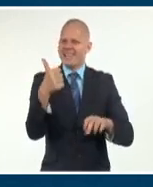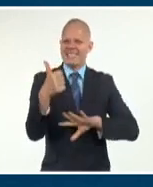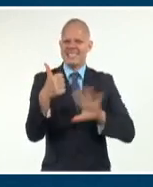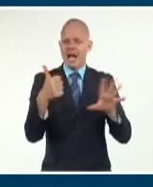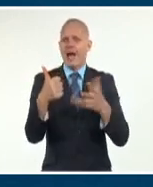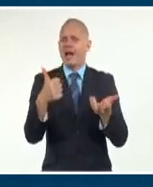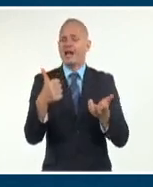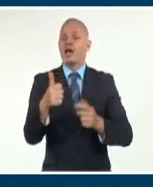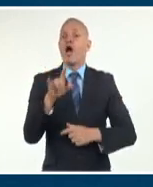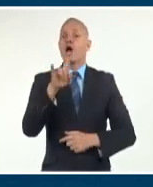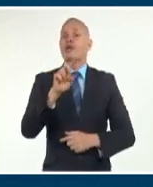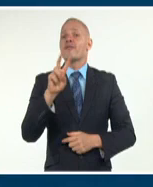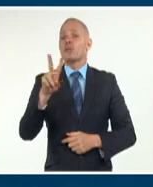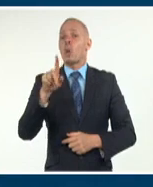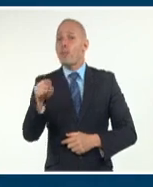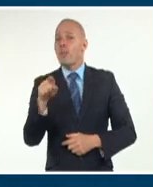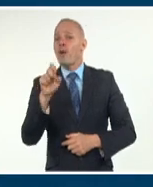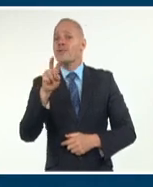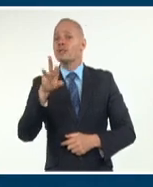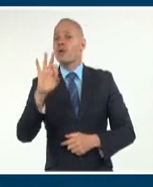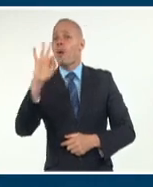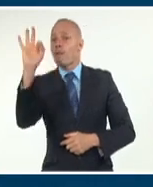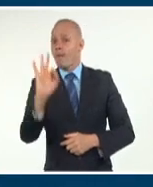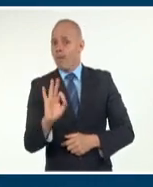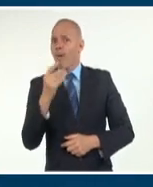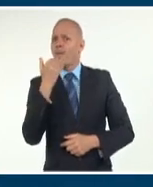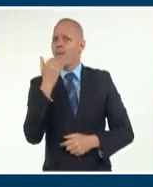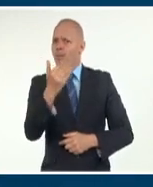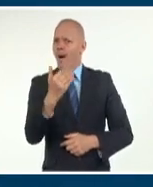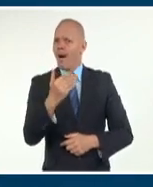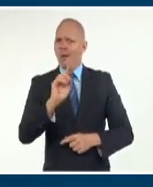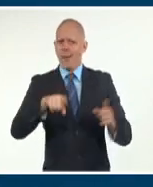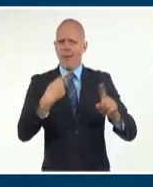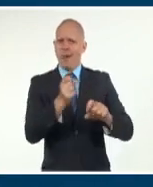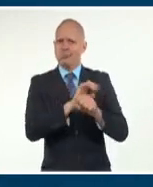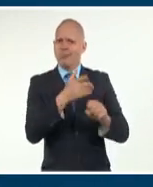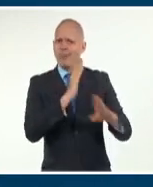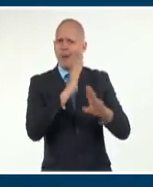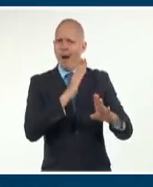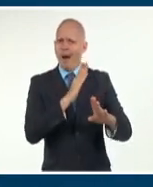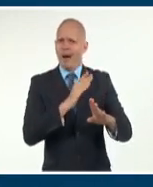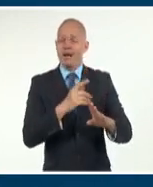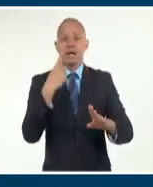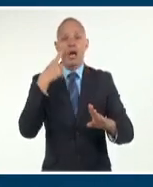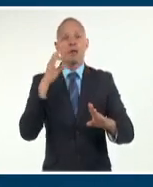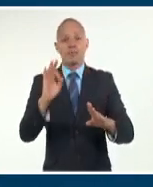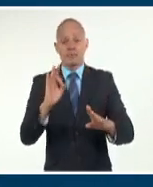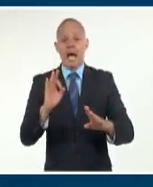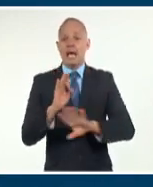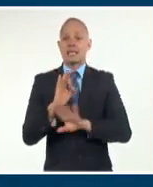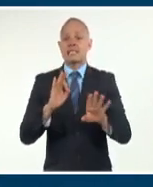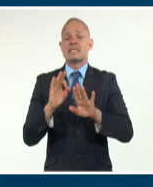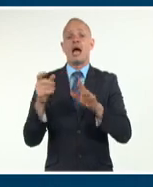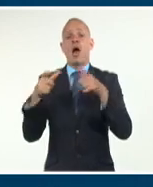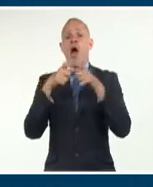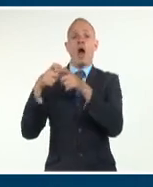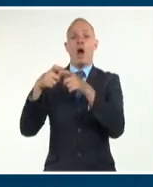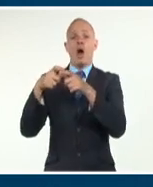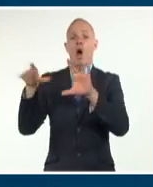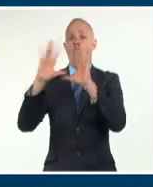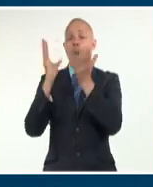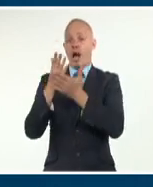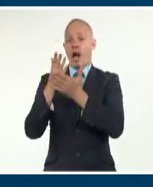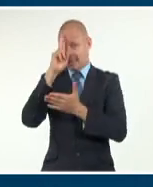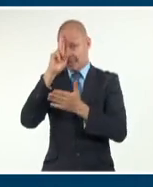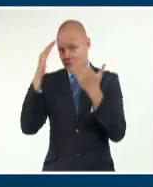es de 92,28%. Muy por encima del 50% que exige la Organización Mundial